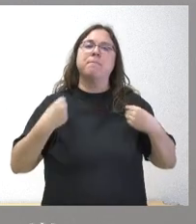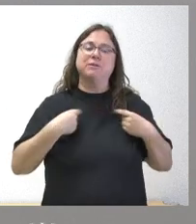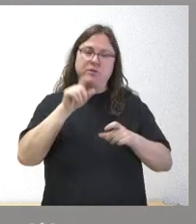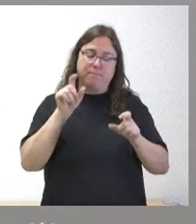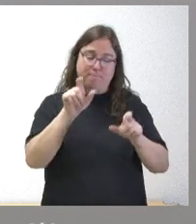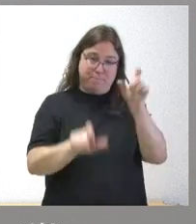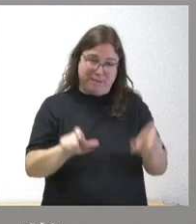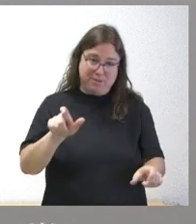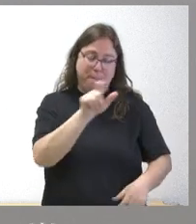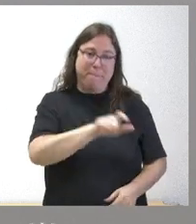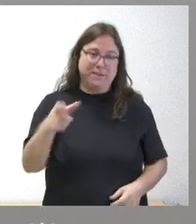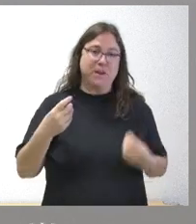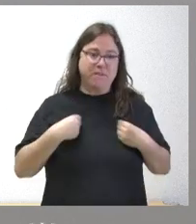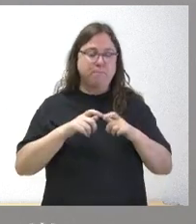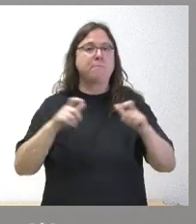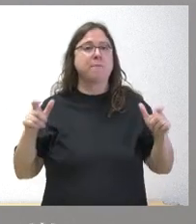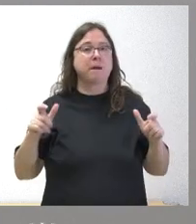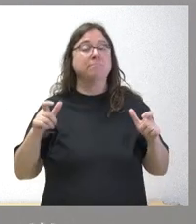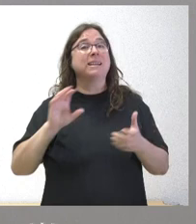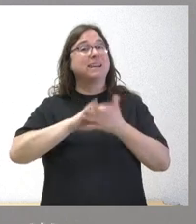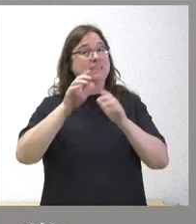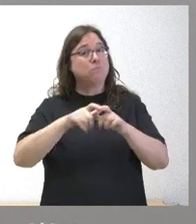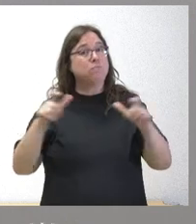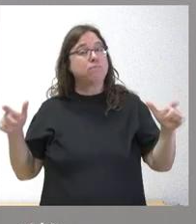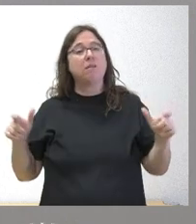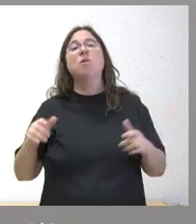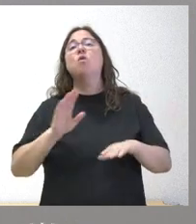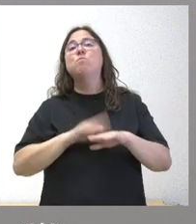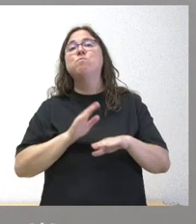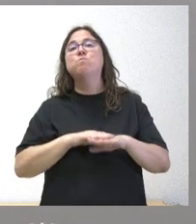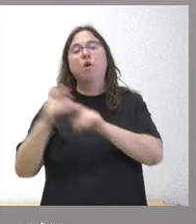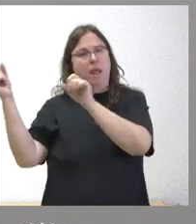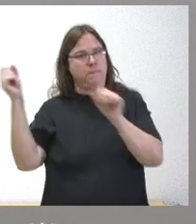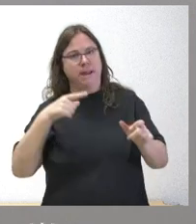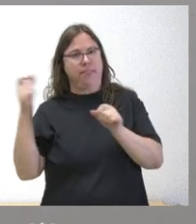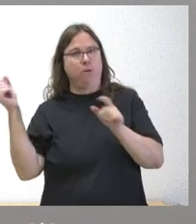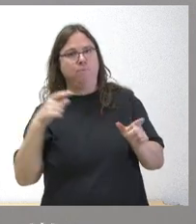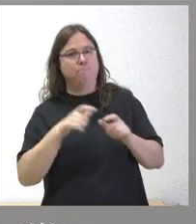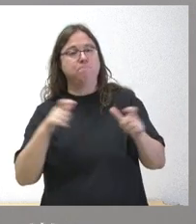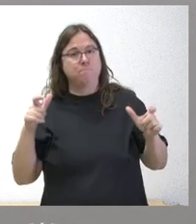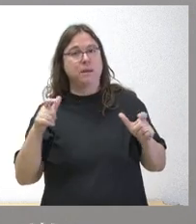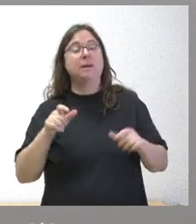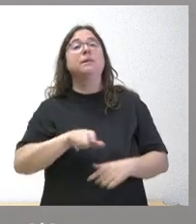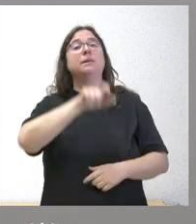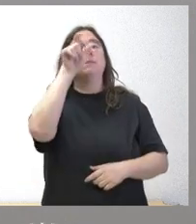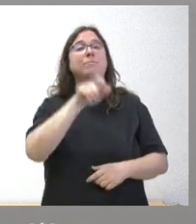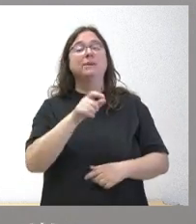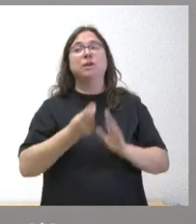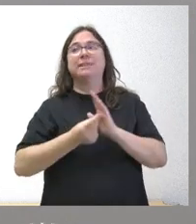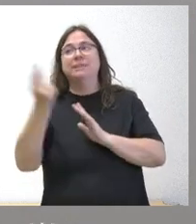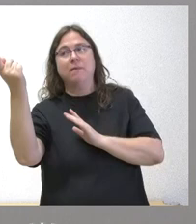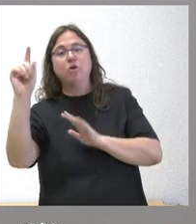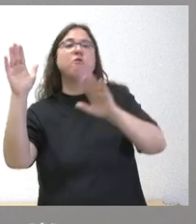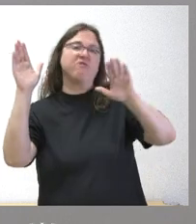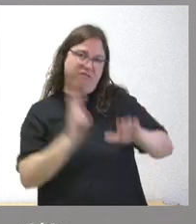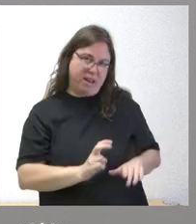hemos hecho siempre el aumento de la población de Castilla y León de los últimos años se ve fundamentalmente al saldo migratorio vienen más personas de las que se van pero